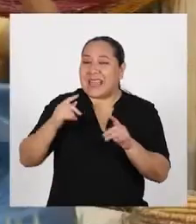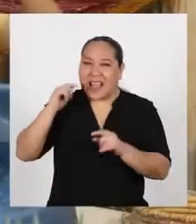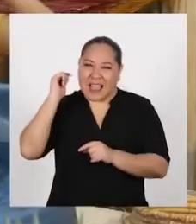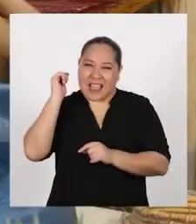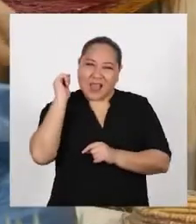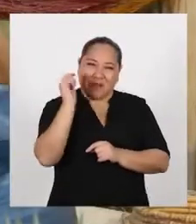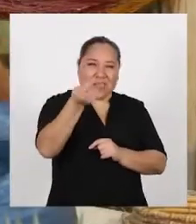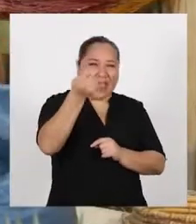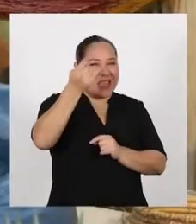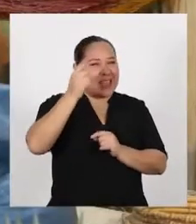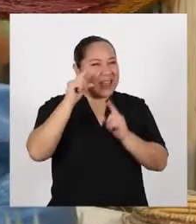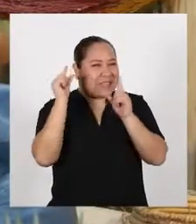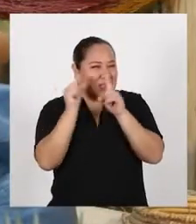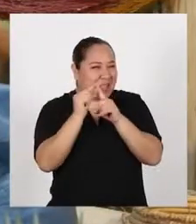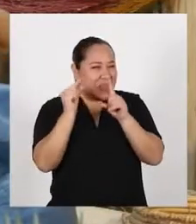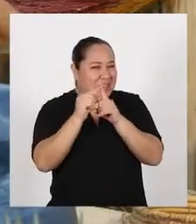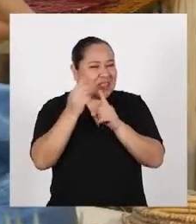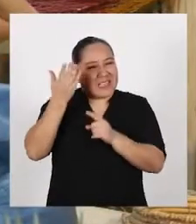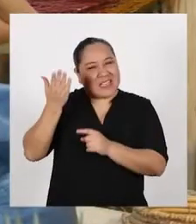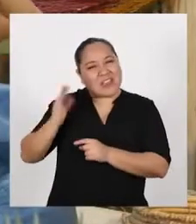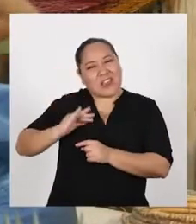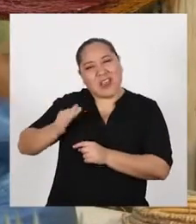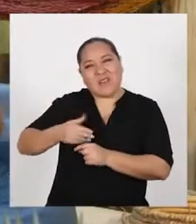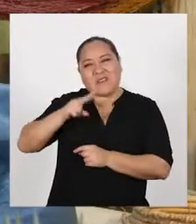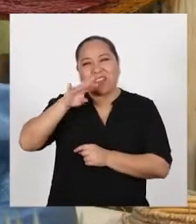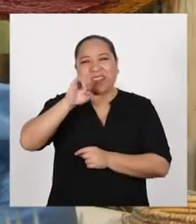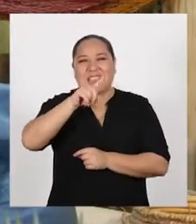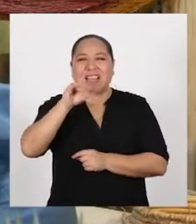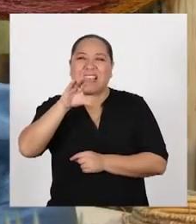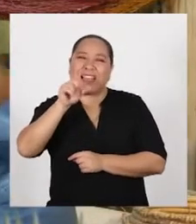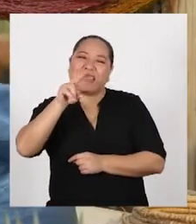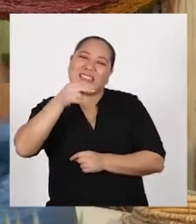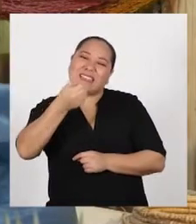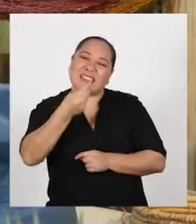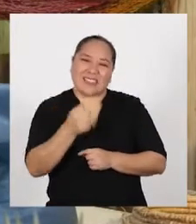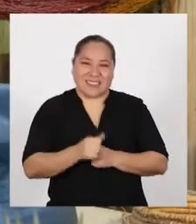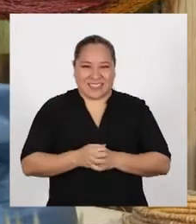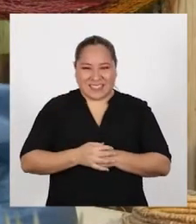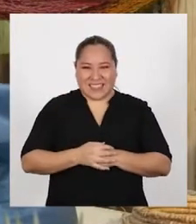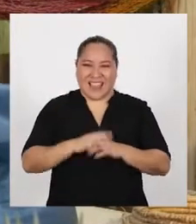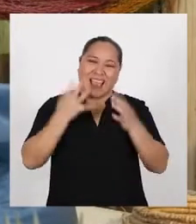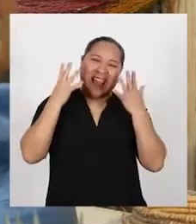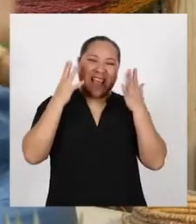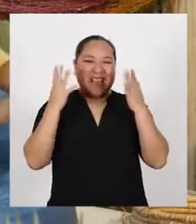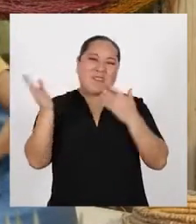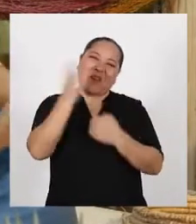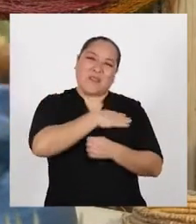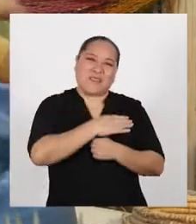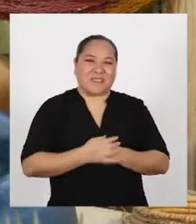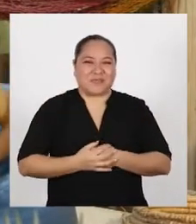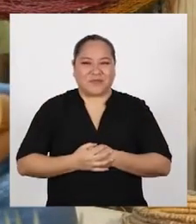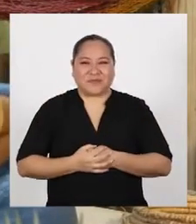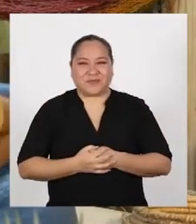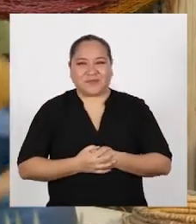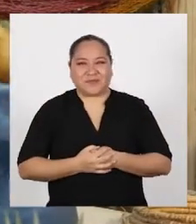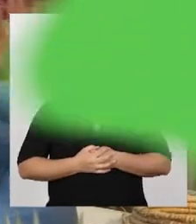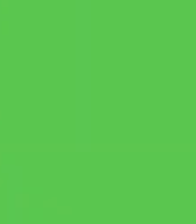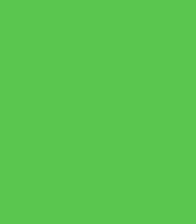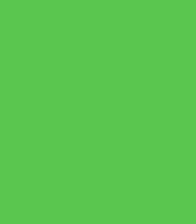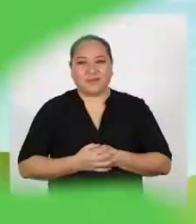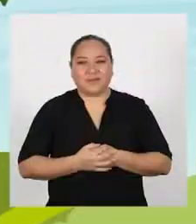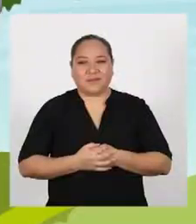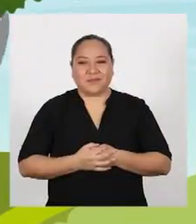¡La magia de las palabras con la señora Vizcacha! ¡Vamos con ella!